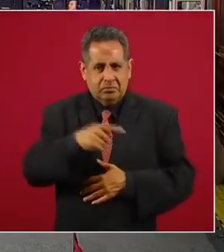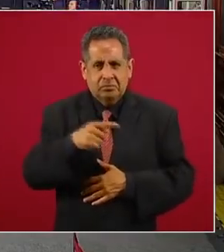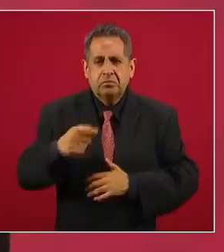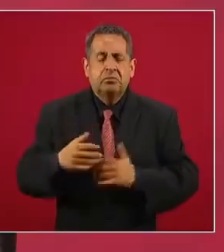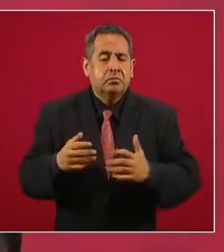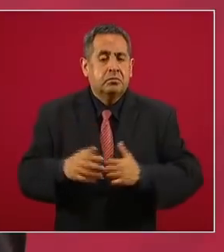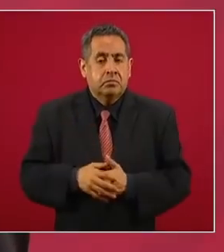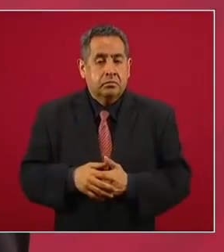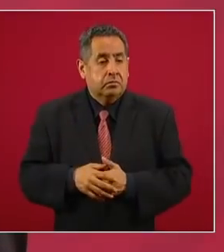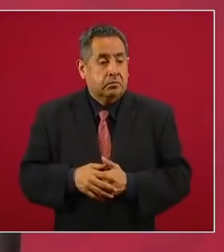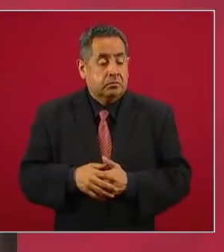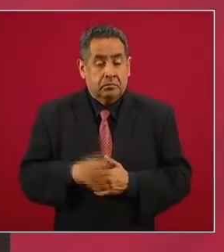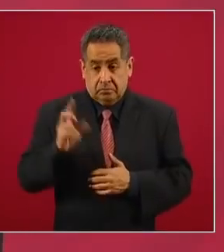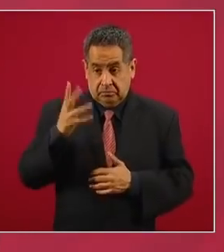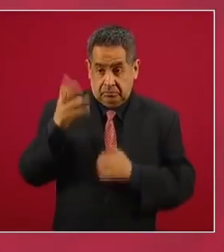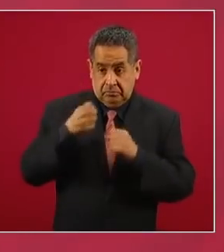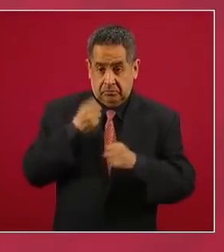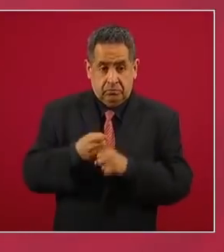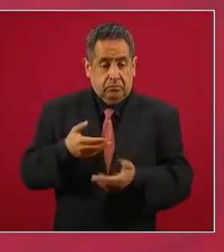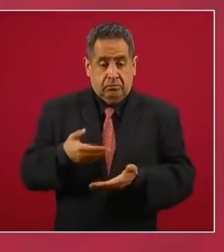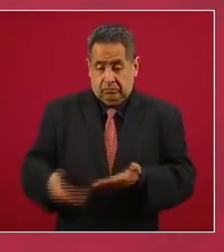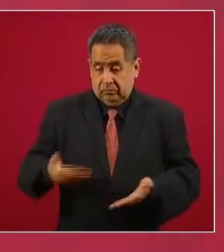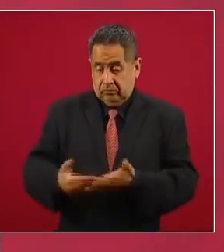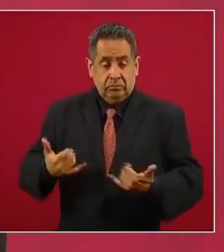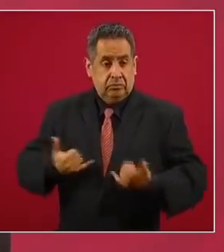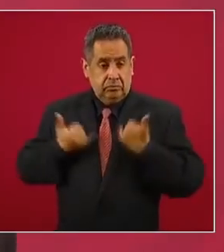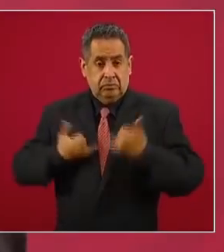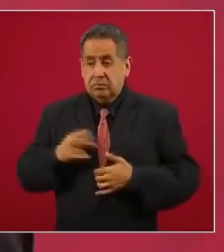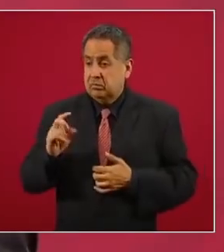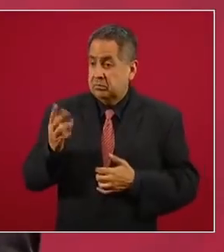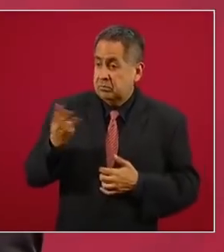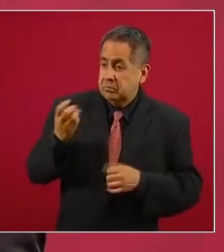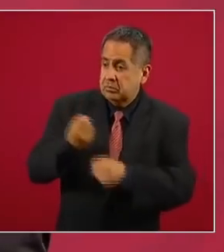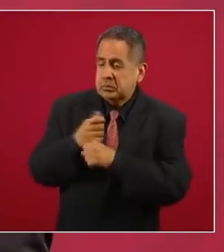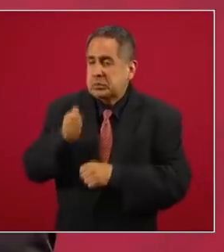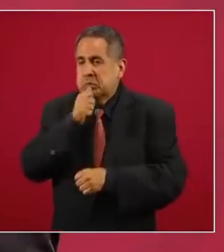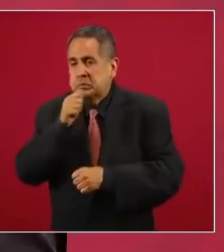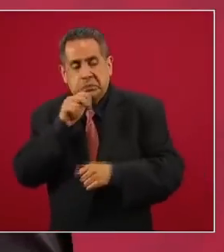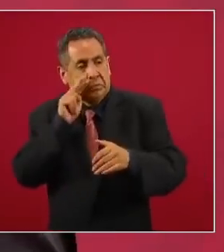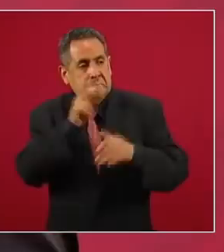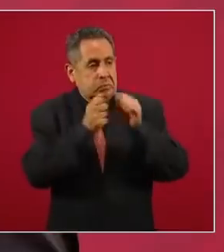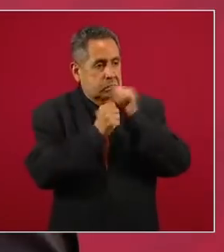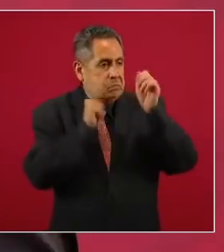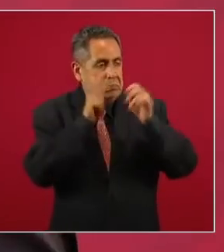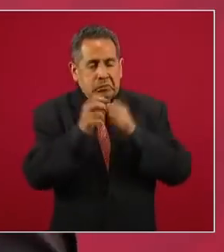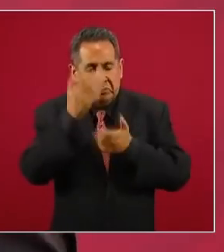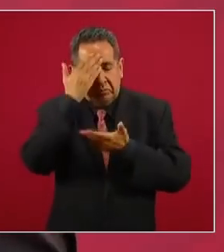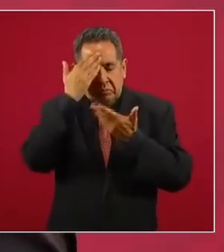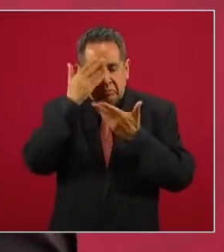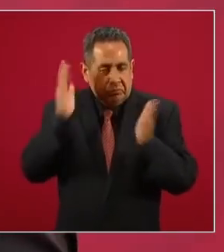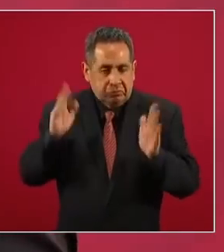tiene ahora 33 años, pues, no había nacido.